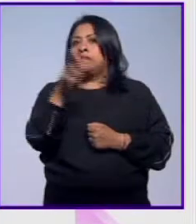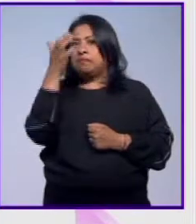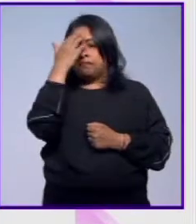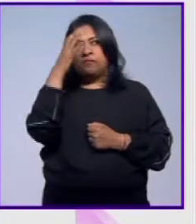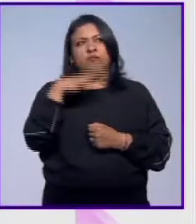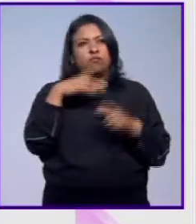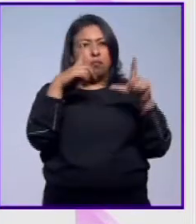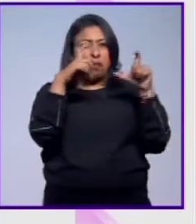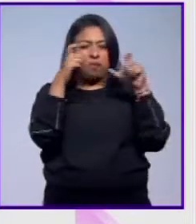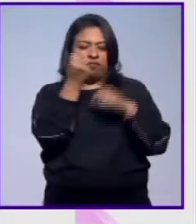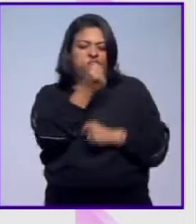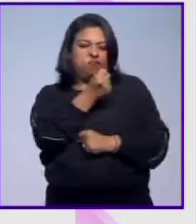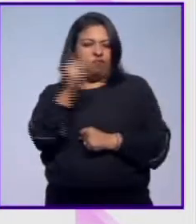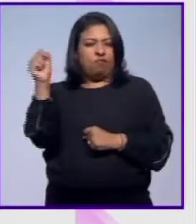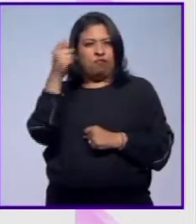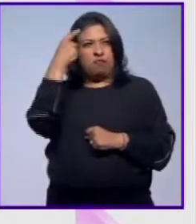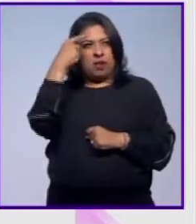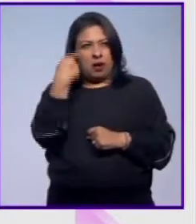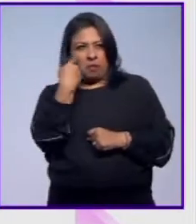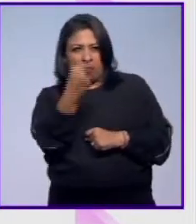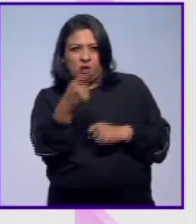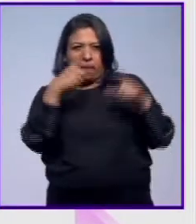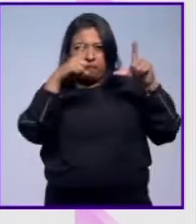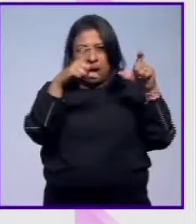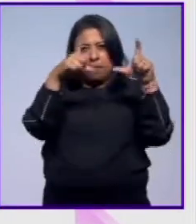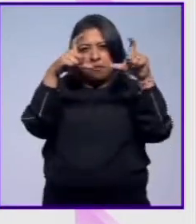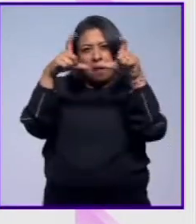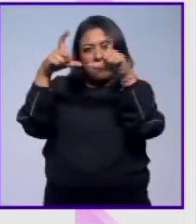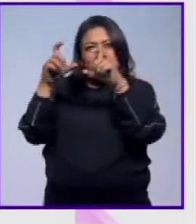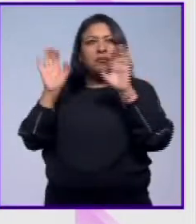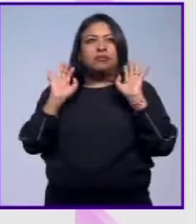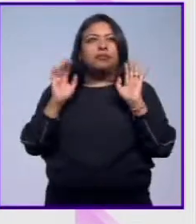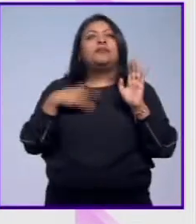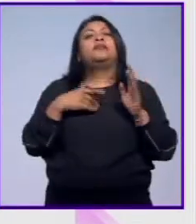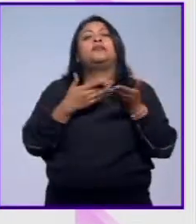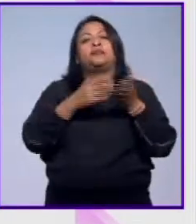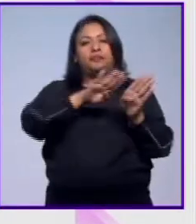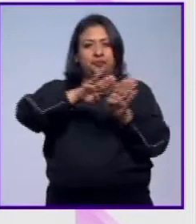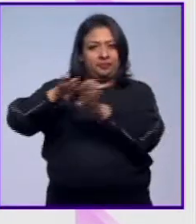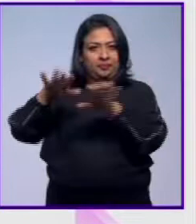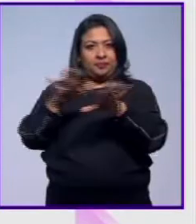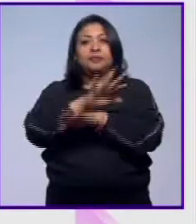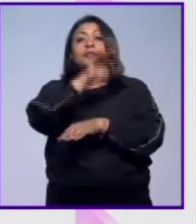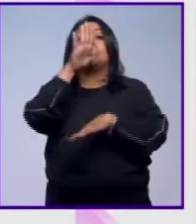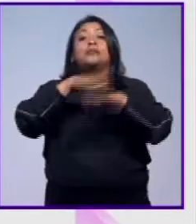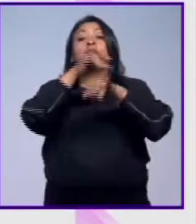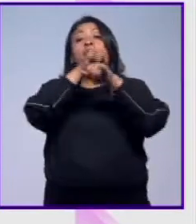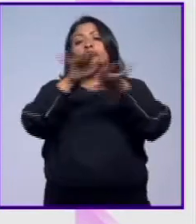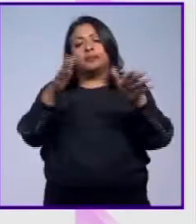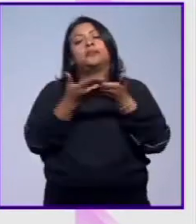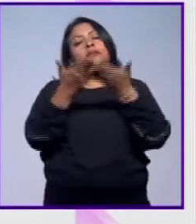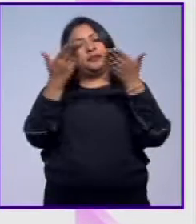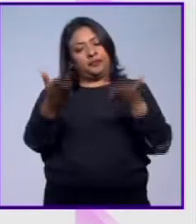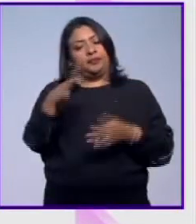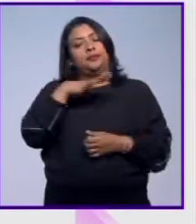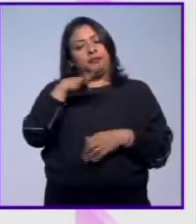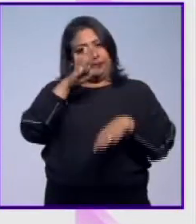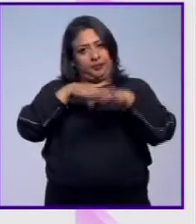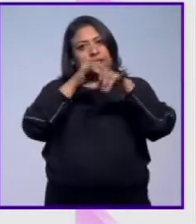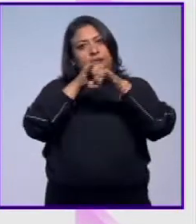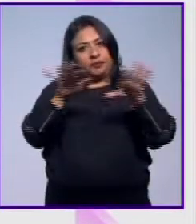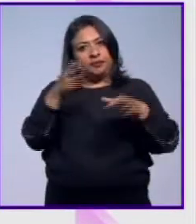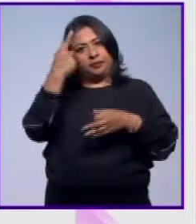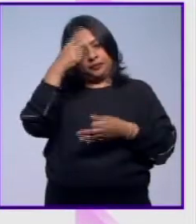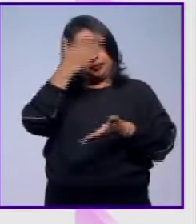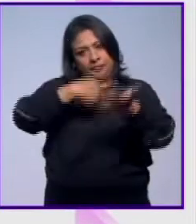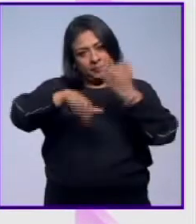buena cámara. Pepe Quiroga para lograr esto. ¿Qué más tenemos, mi querido Weyman? Vámonos ahora con más información que tenemos para todos ustedes.